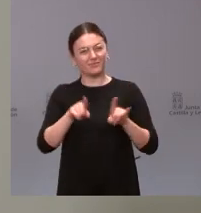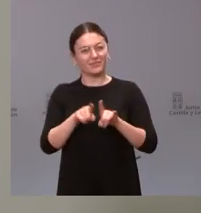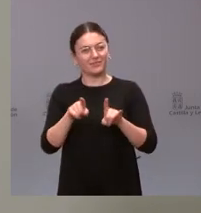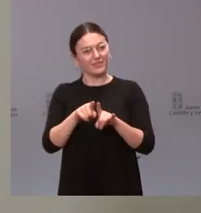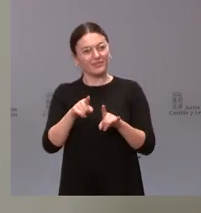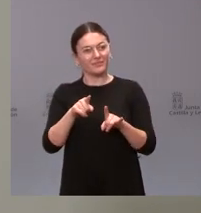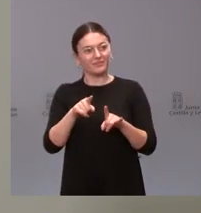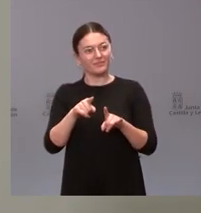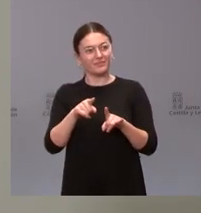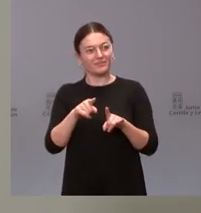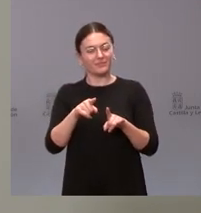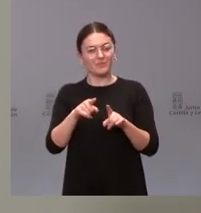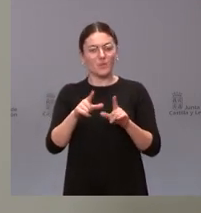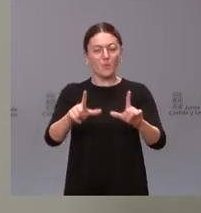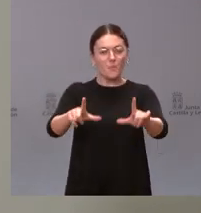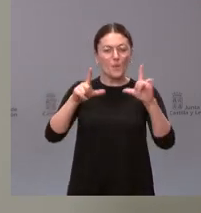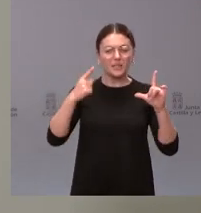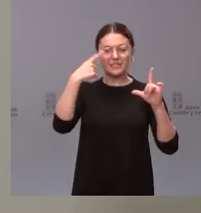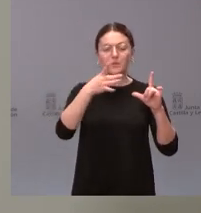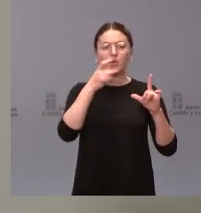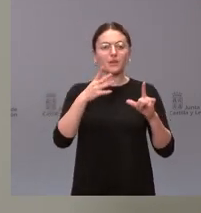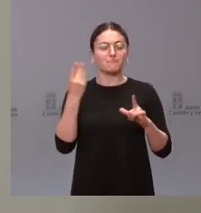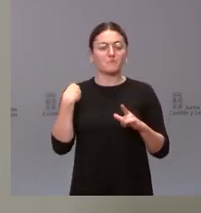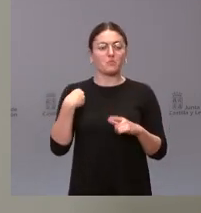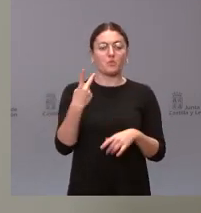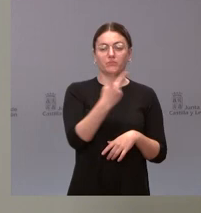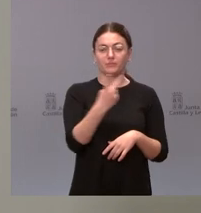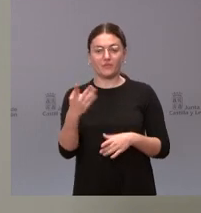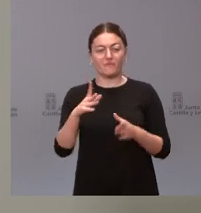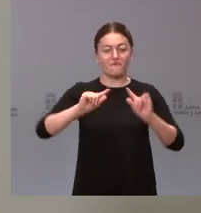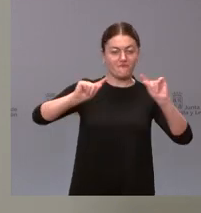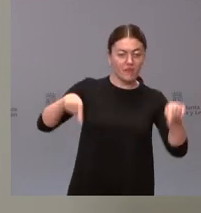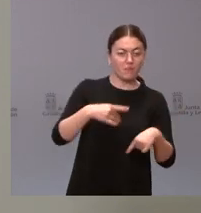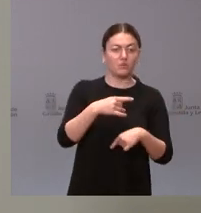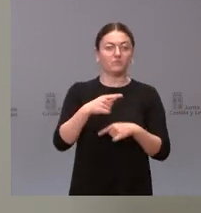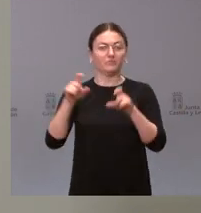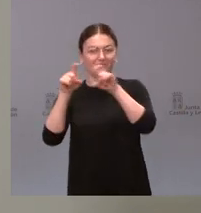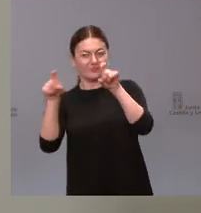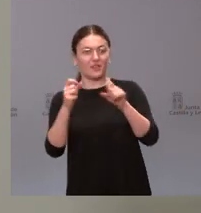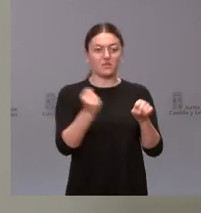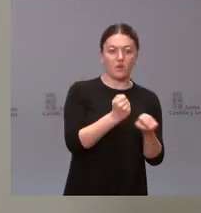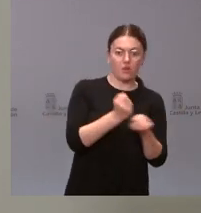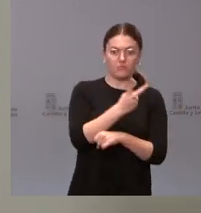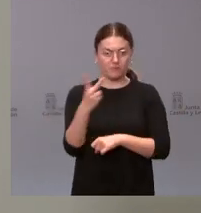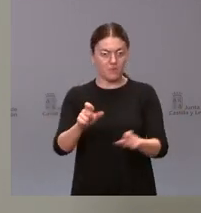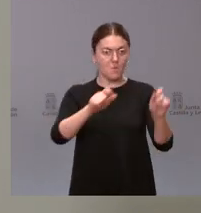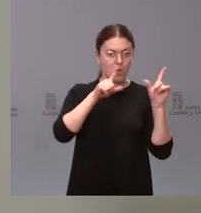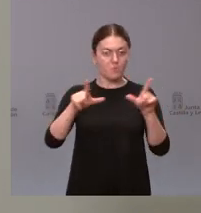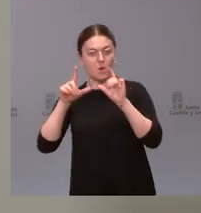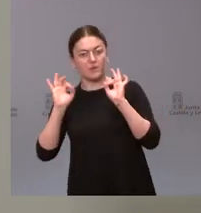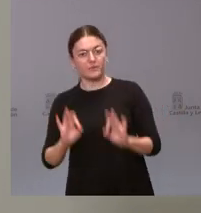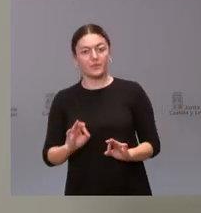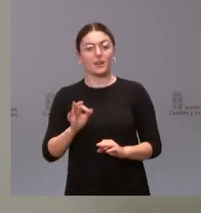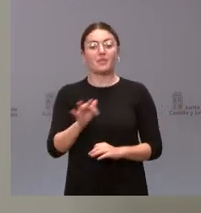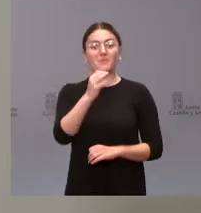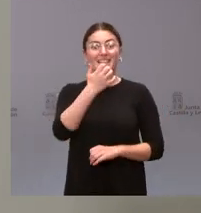protagonista corresponde a los posibles firmantes del acuerdo de competitividad empresas y trabajadores y que además desde aquí ya lo anuncio si